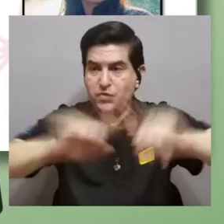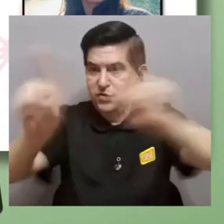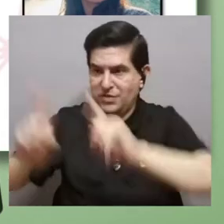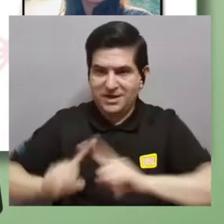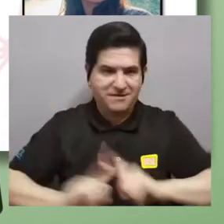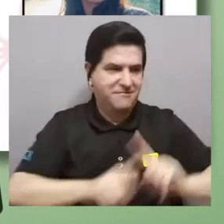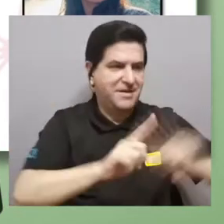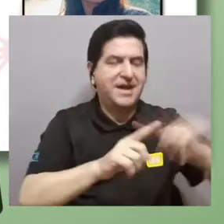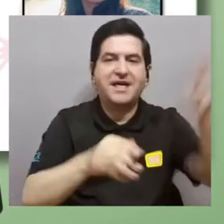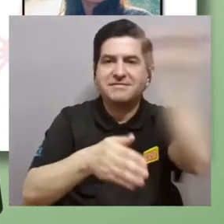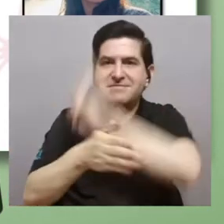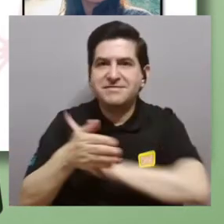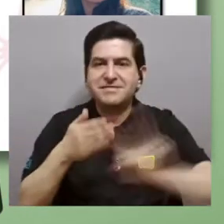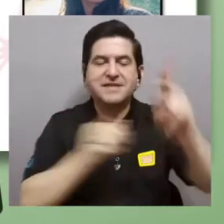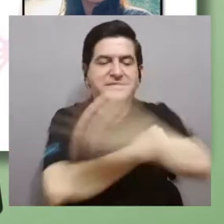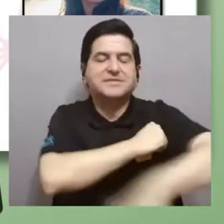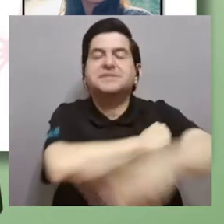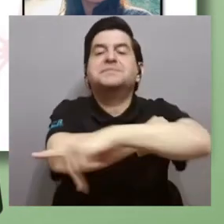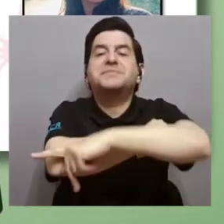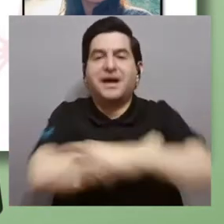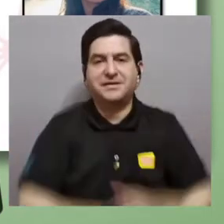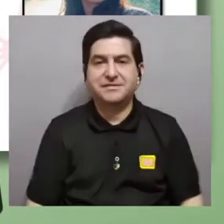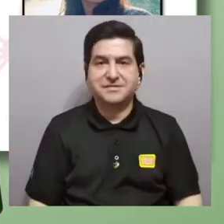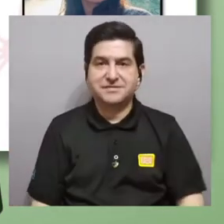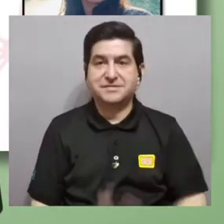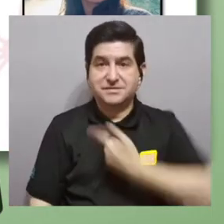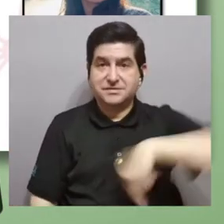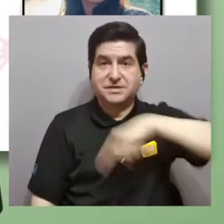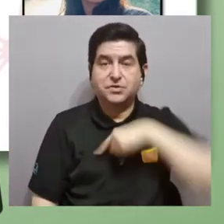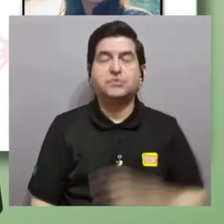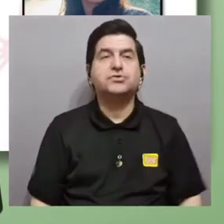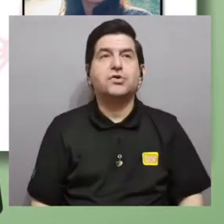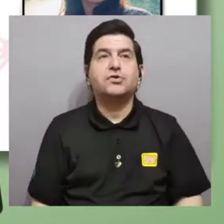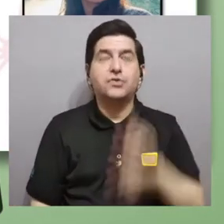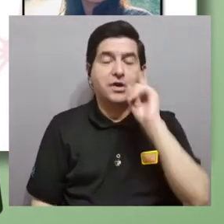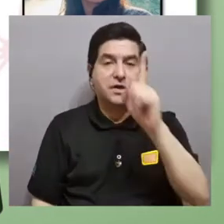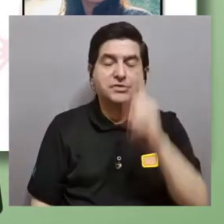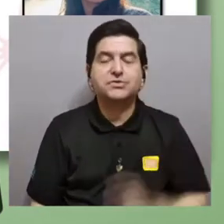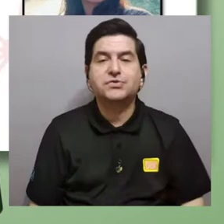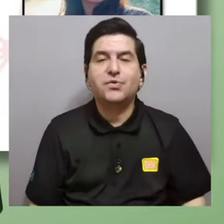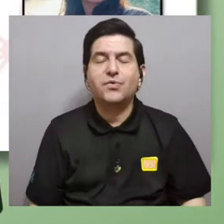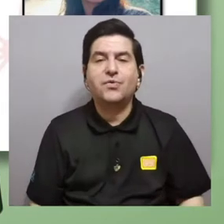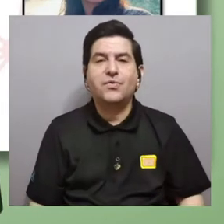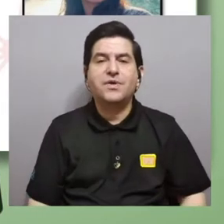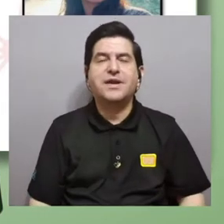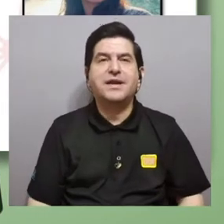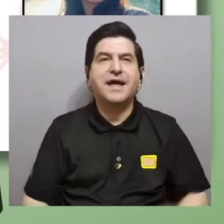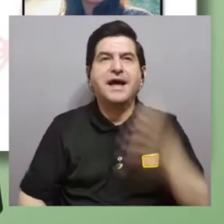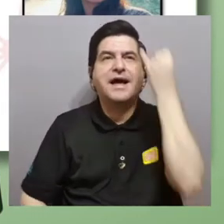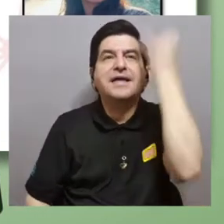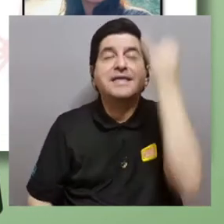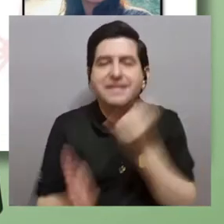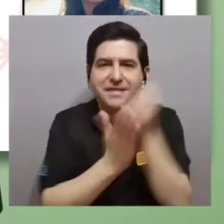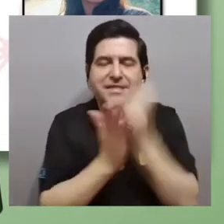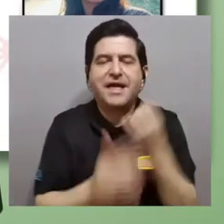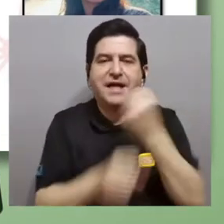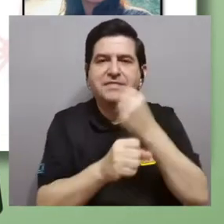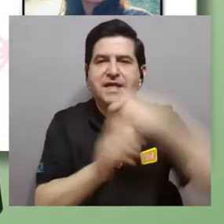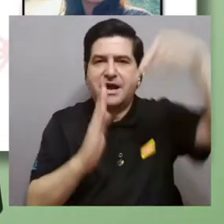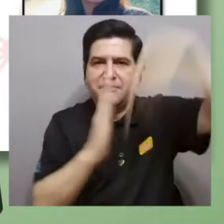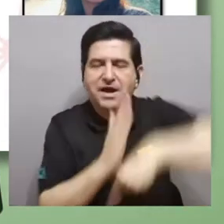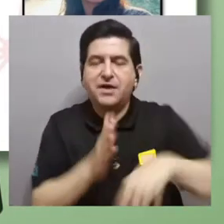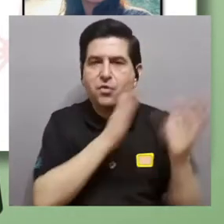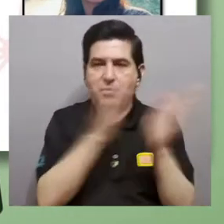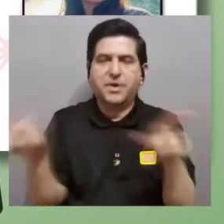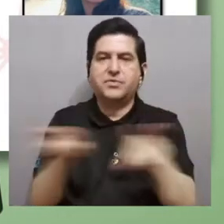comunicación entre distintas universidades y países, poder generar una línea de investigación y trabajo bastante profundo.